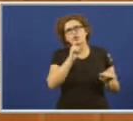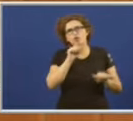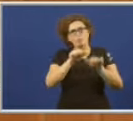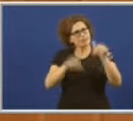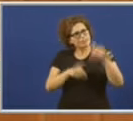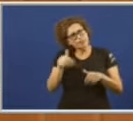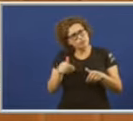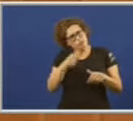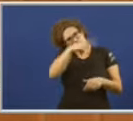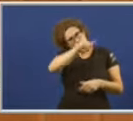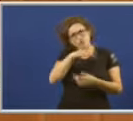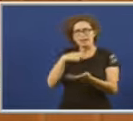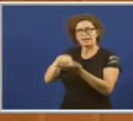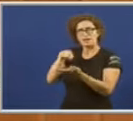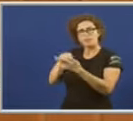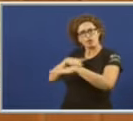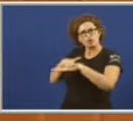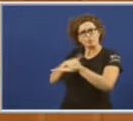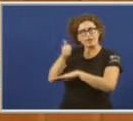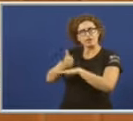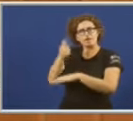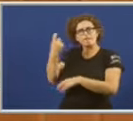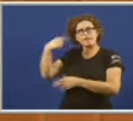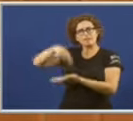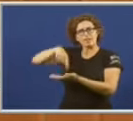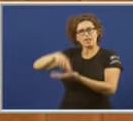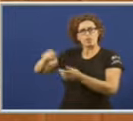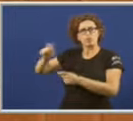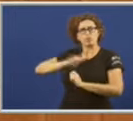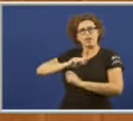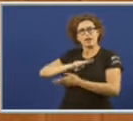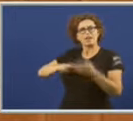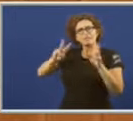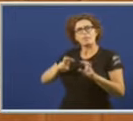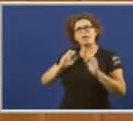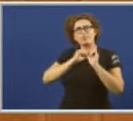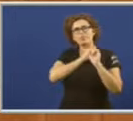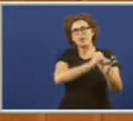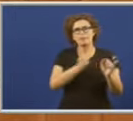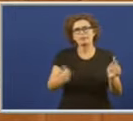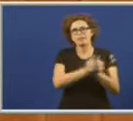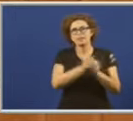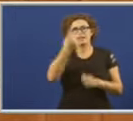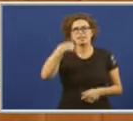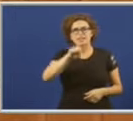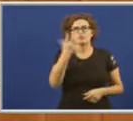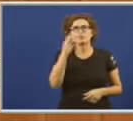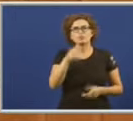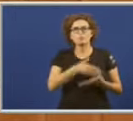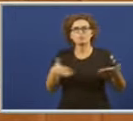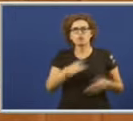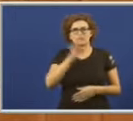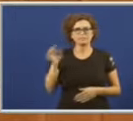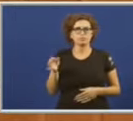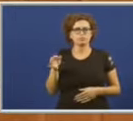Van reclamar o goberno do Estado español a débeda que ten pendente con Galiza en materia de dependencia 150 millóns de euros.